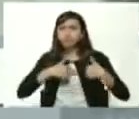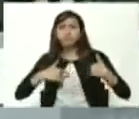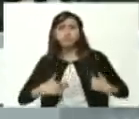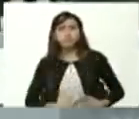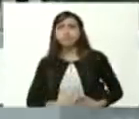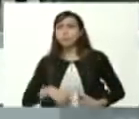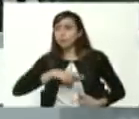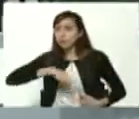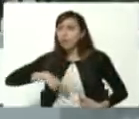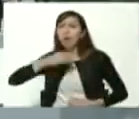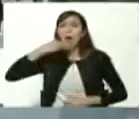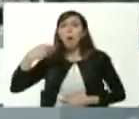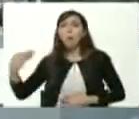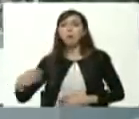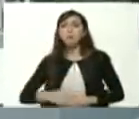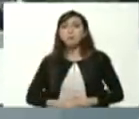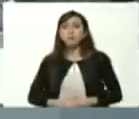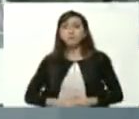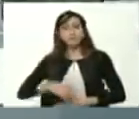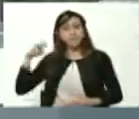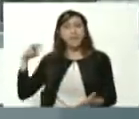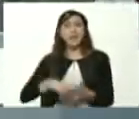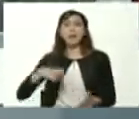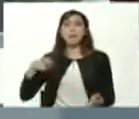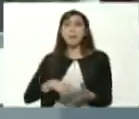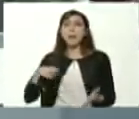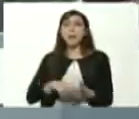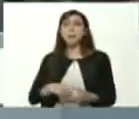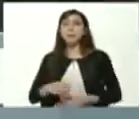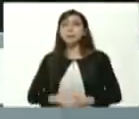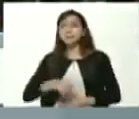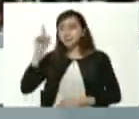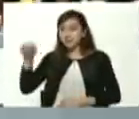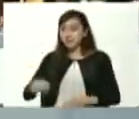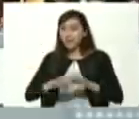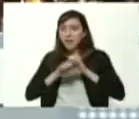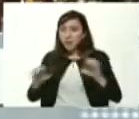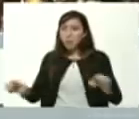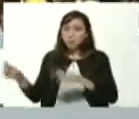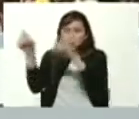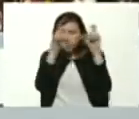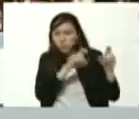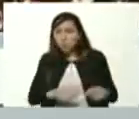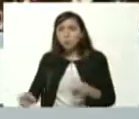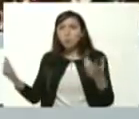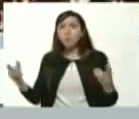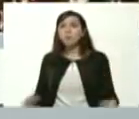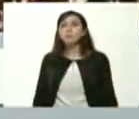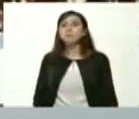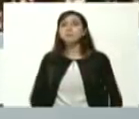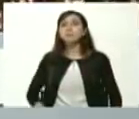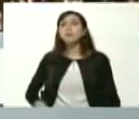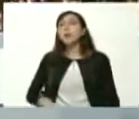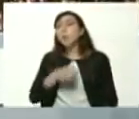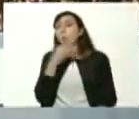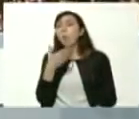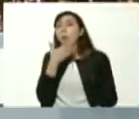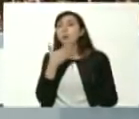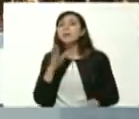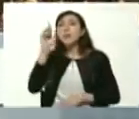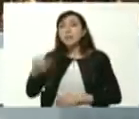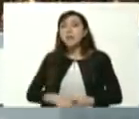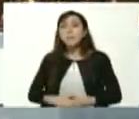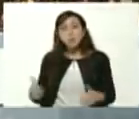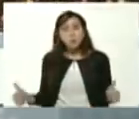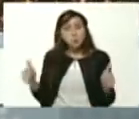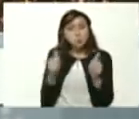juventud nuestra de la juventud rebelde de la juventud educada de la juventud hermosa con la